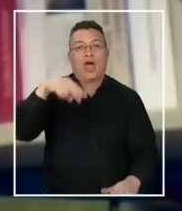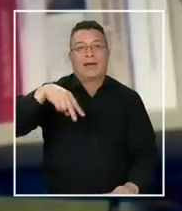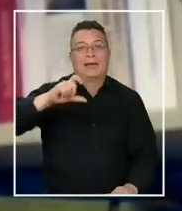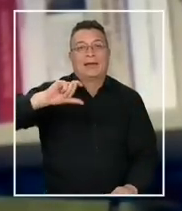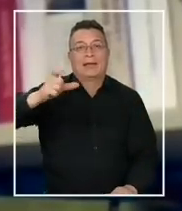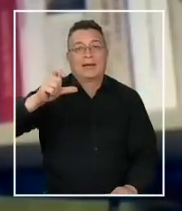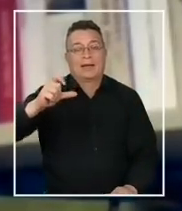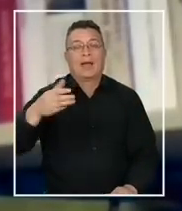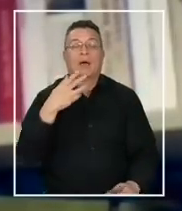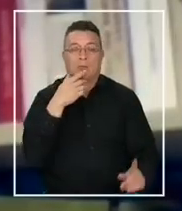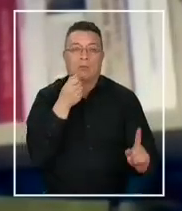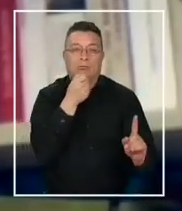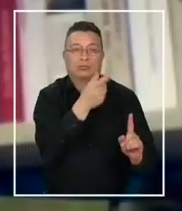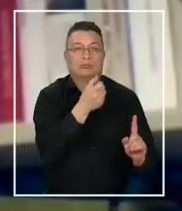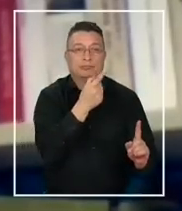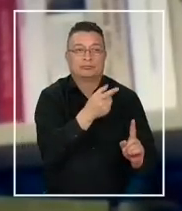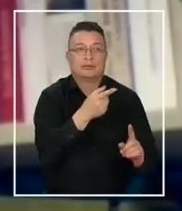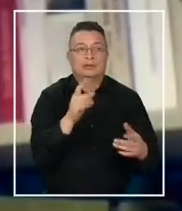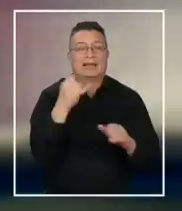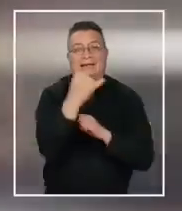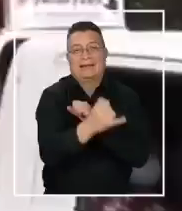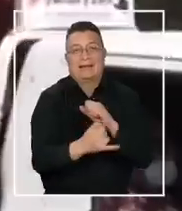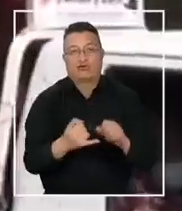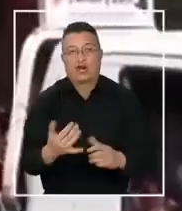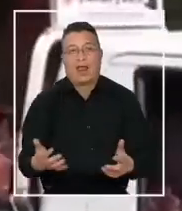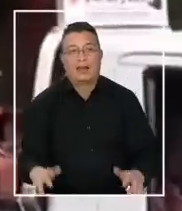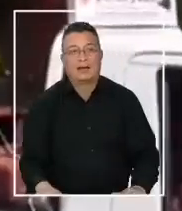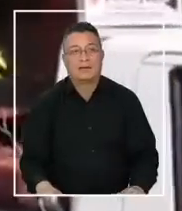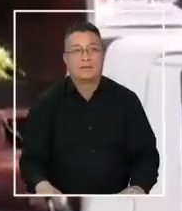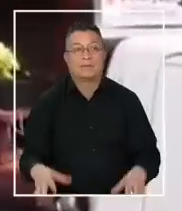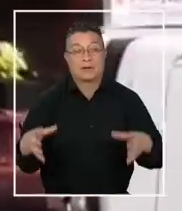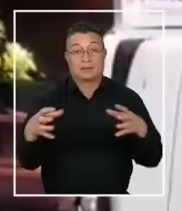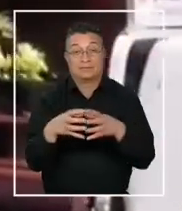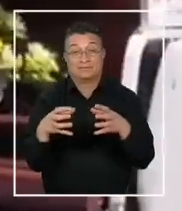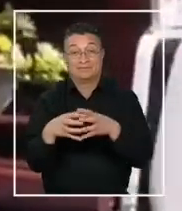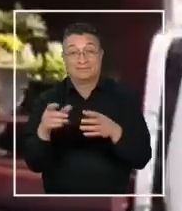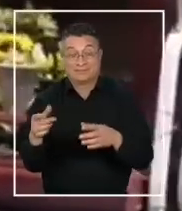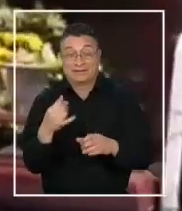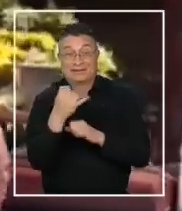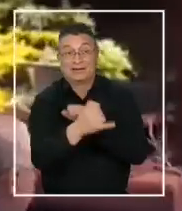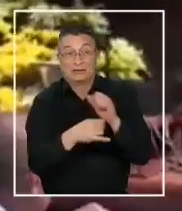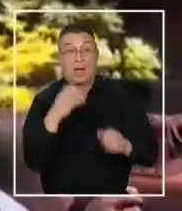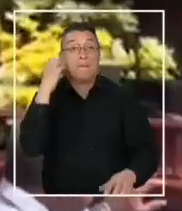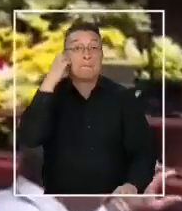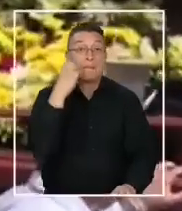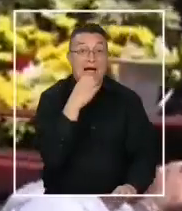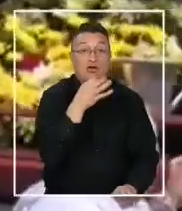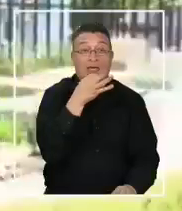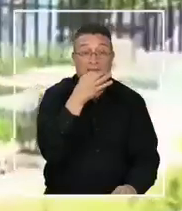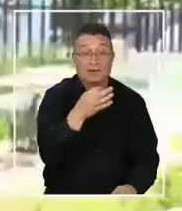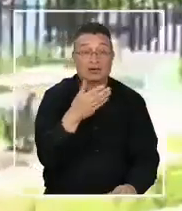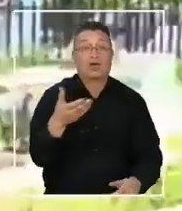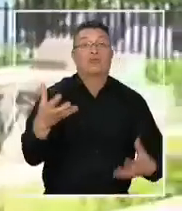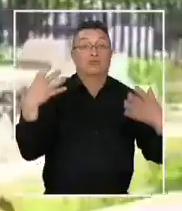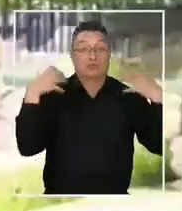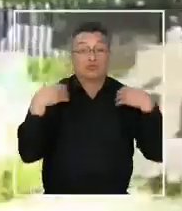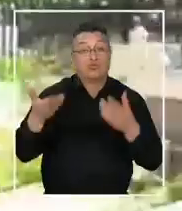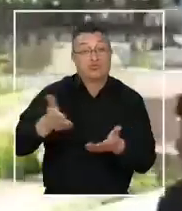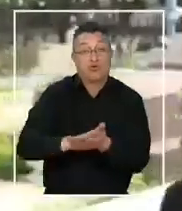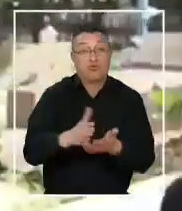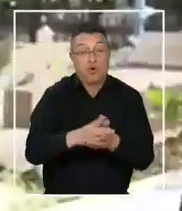y de ONG, digamos, internacionales. La organización Cristosal afirma que en mayo el número de muertos en manos del estado